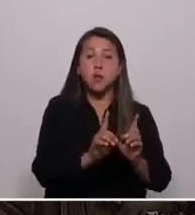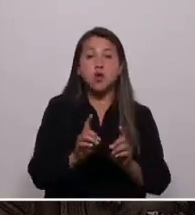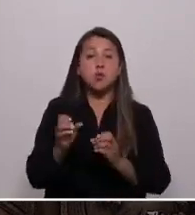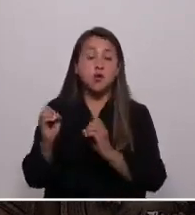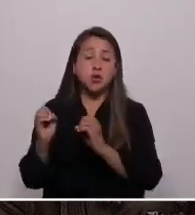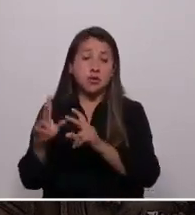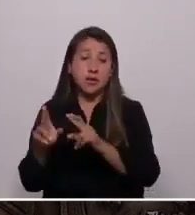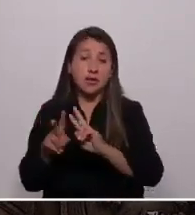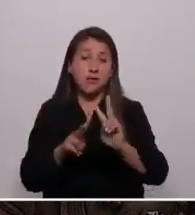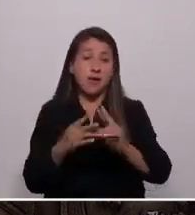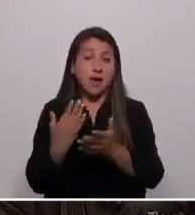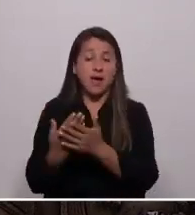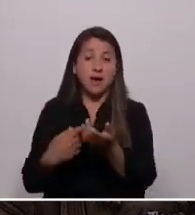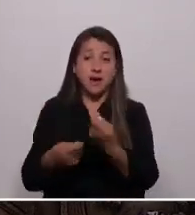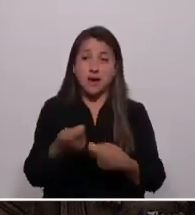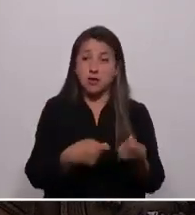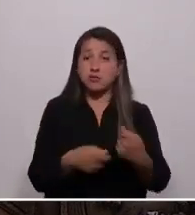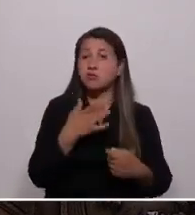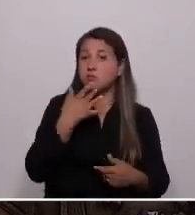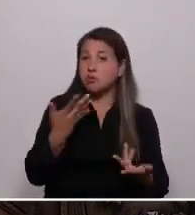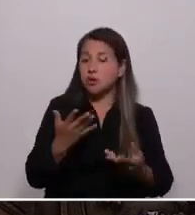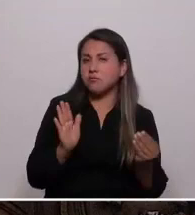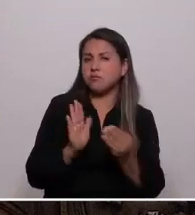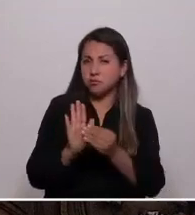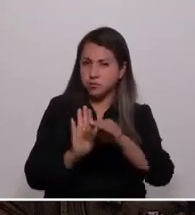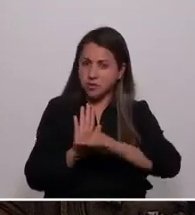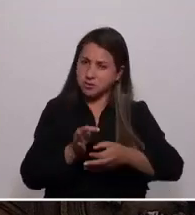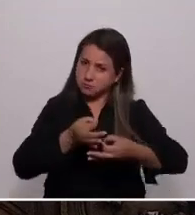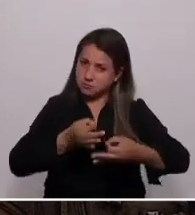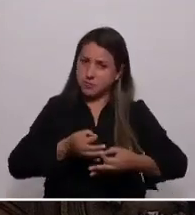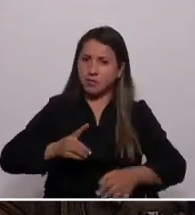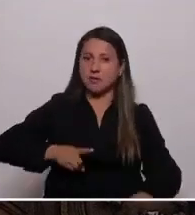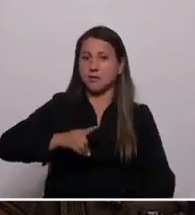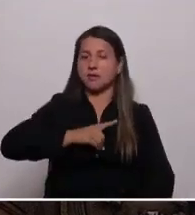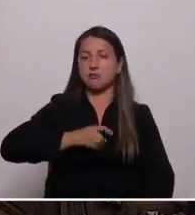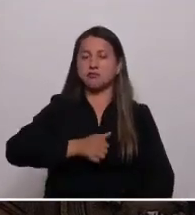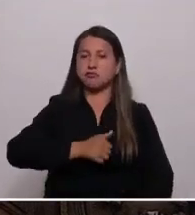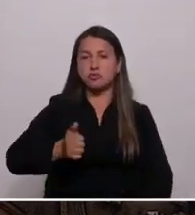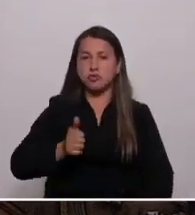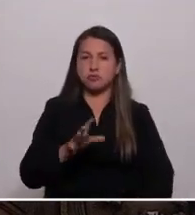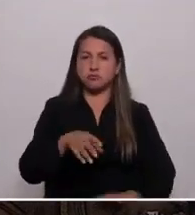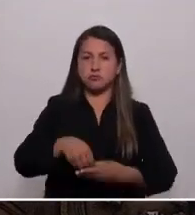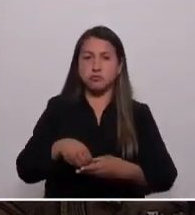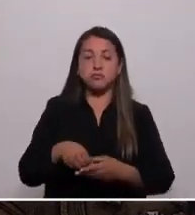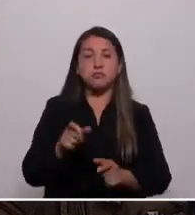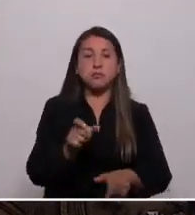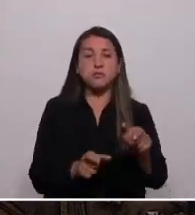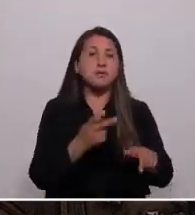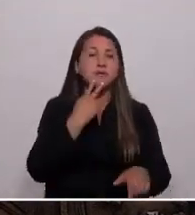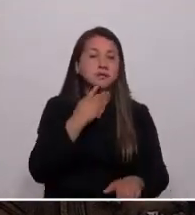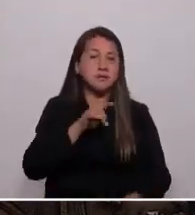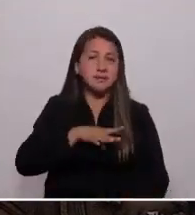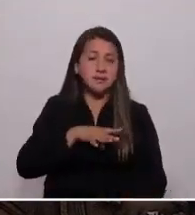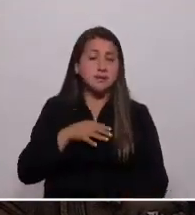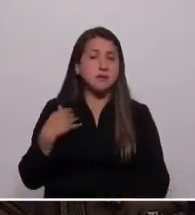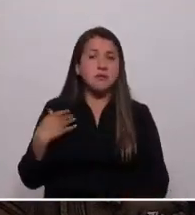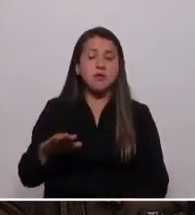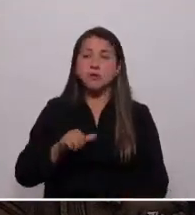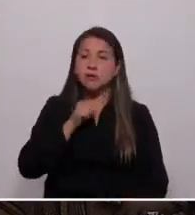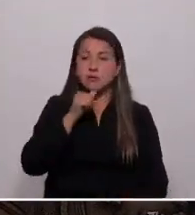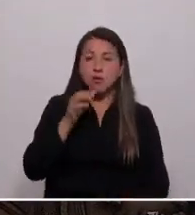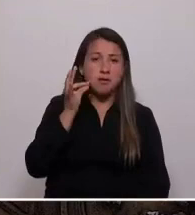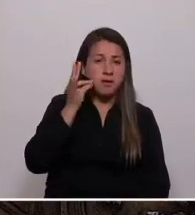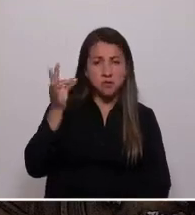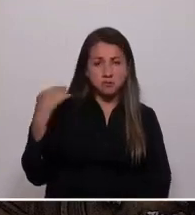hacer negocios, ya que deben ser establecidos para garantizar la dignidad de todos los habitantes de nuestro país más allá de su situación socioeconómica